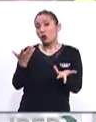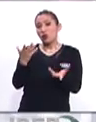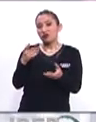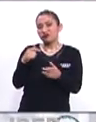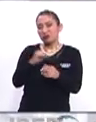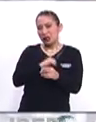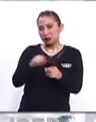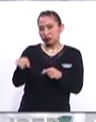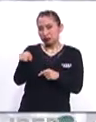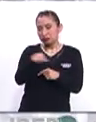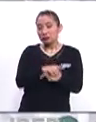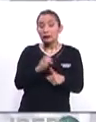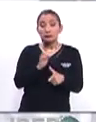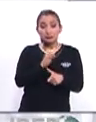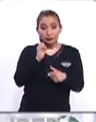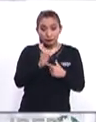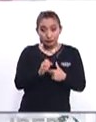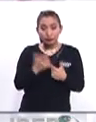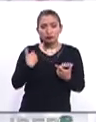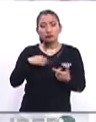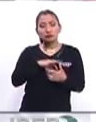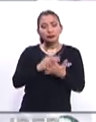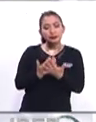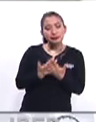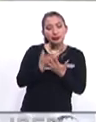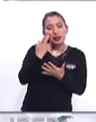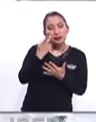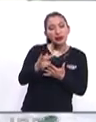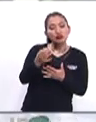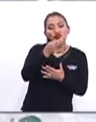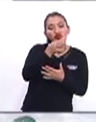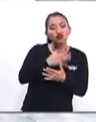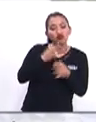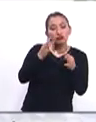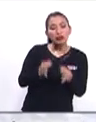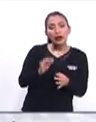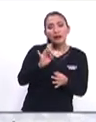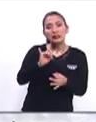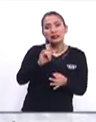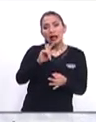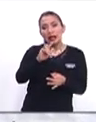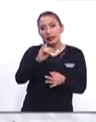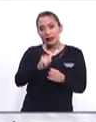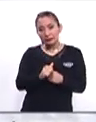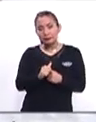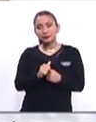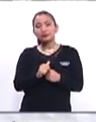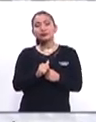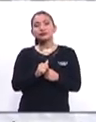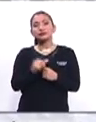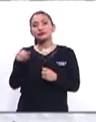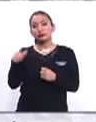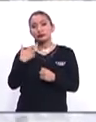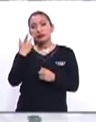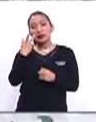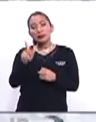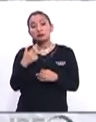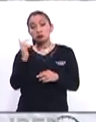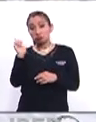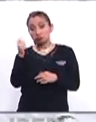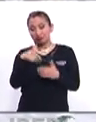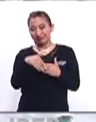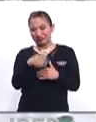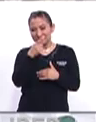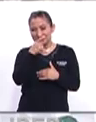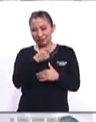Y pues en el momento estamos esperando, la verdad, que lo confirme la Fiscalía, que pues tenemos la esperanza de que,